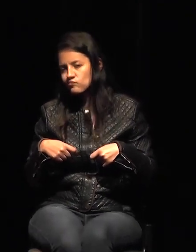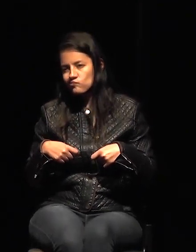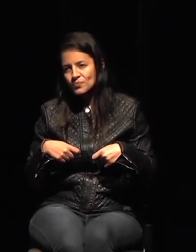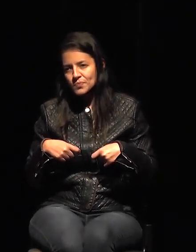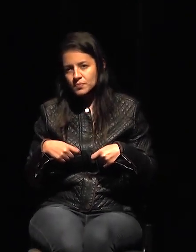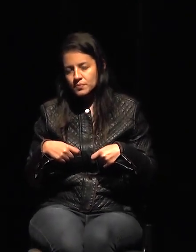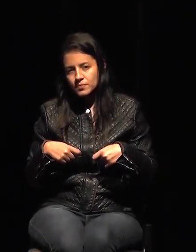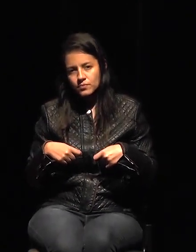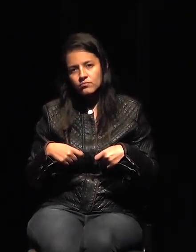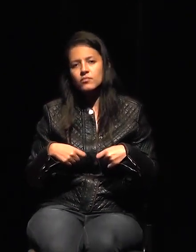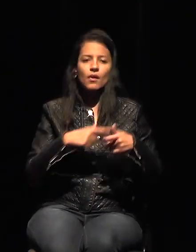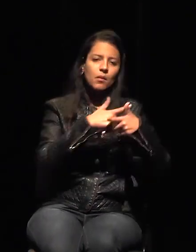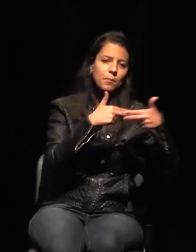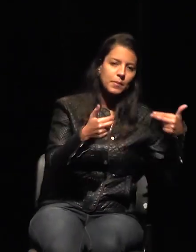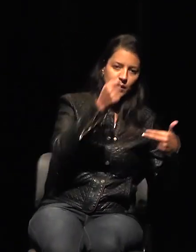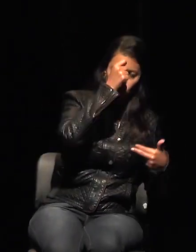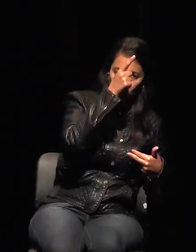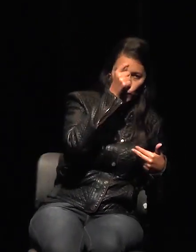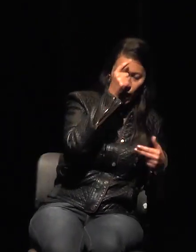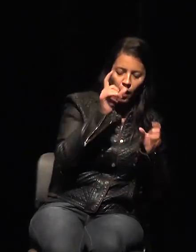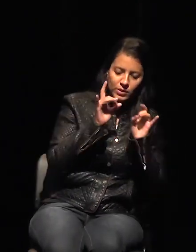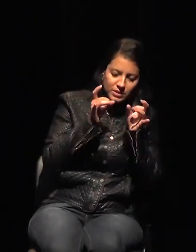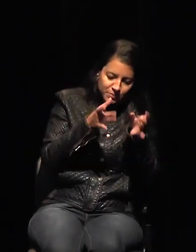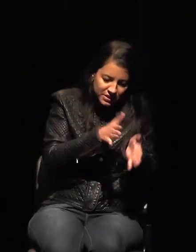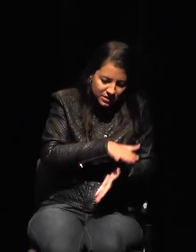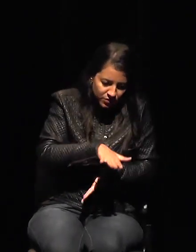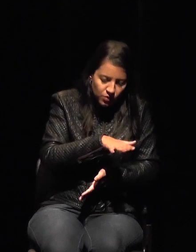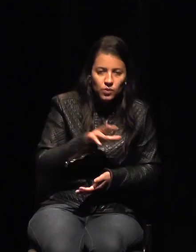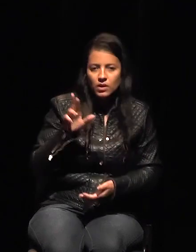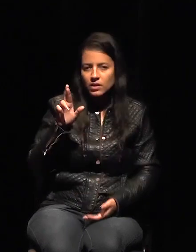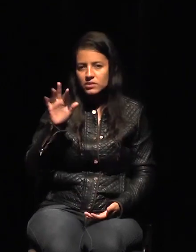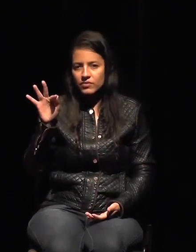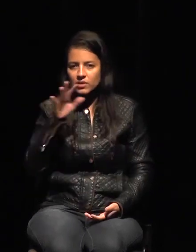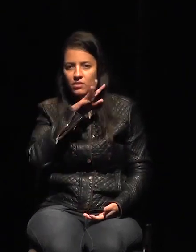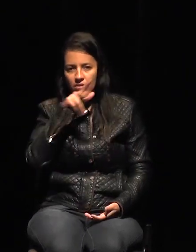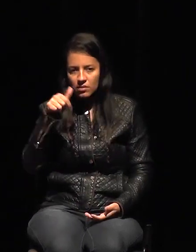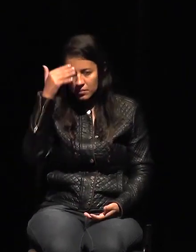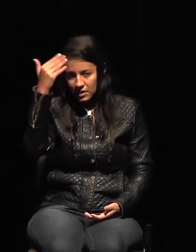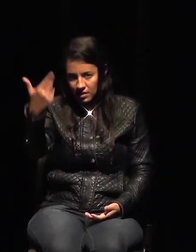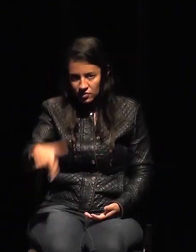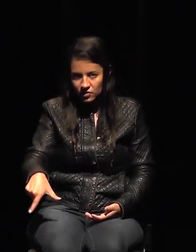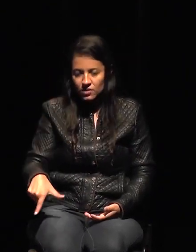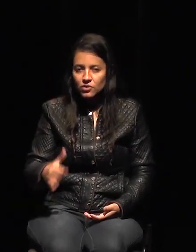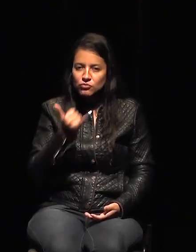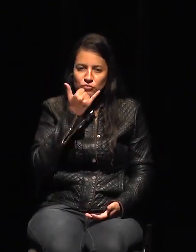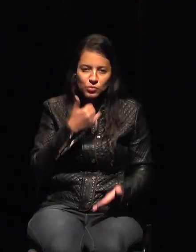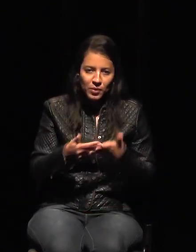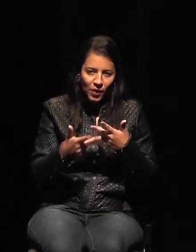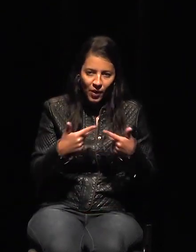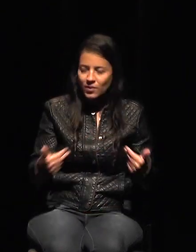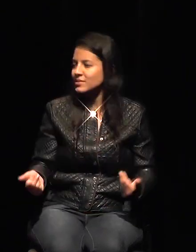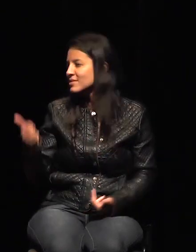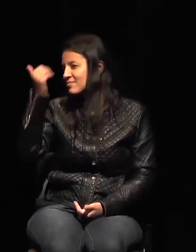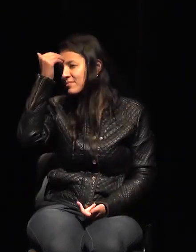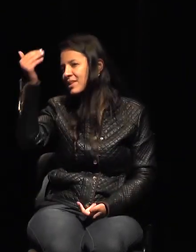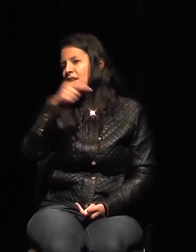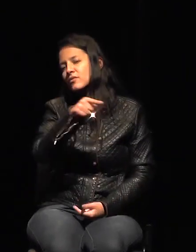los bienes culturales y mi institución. Gracias nuevamente y discúlpenme las molestias.